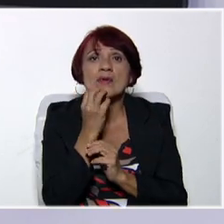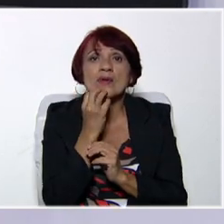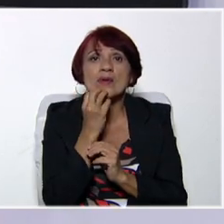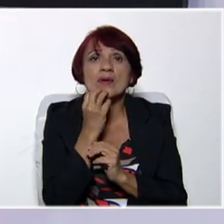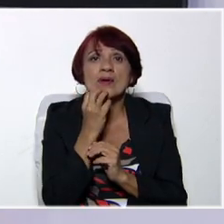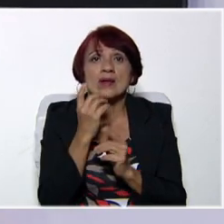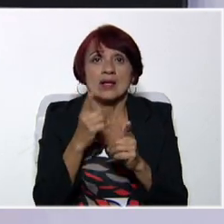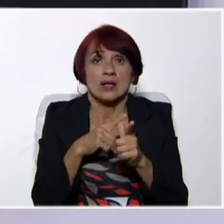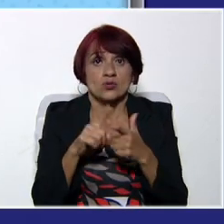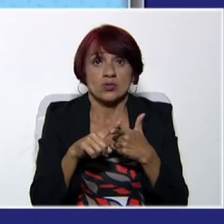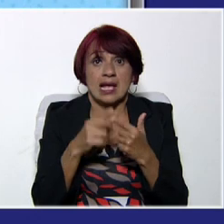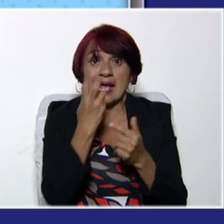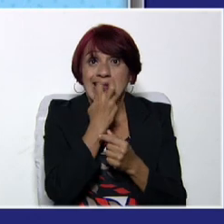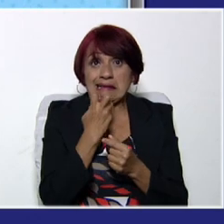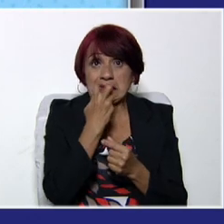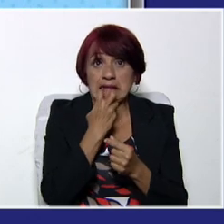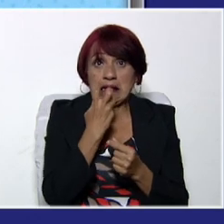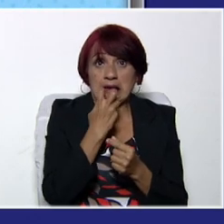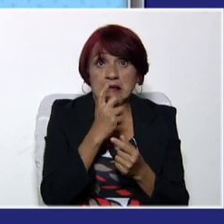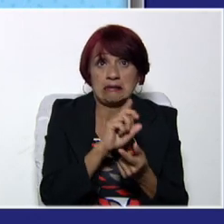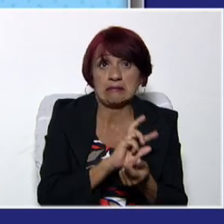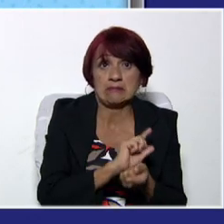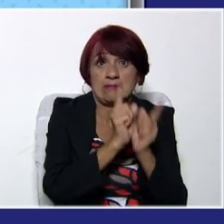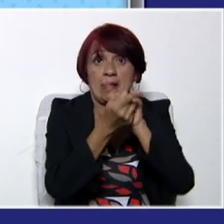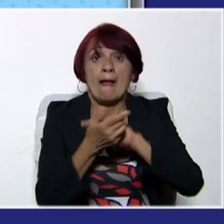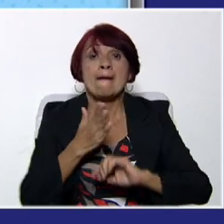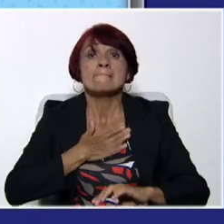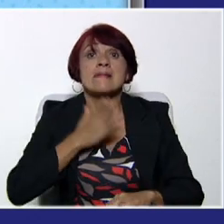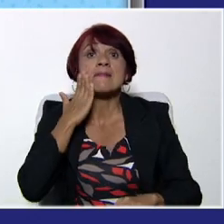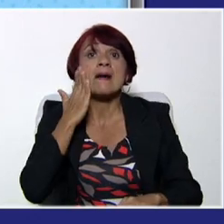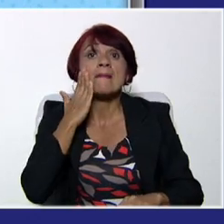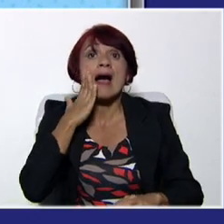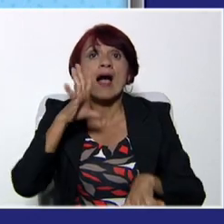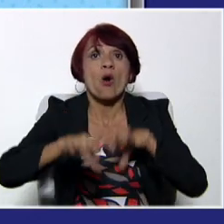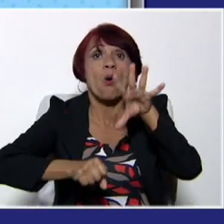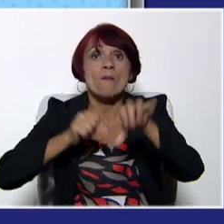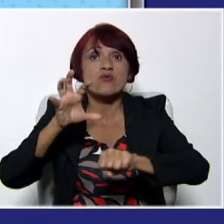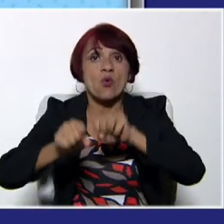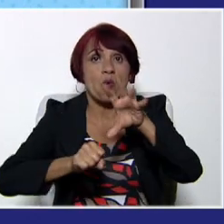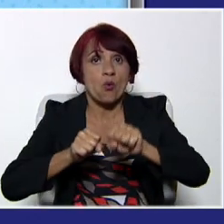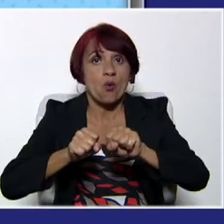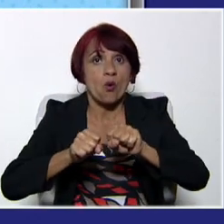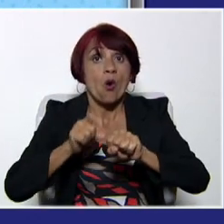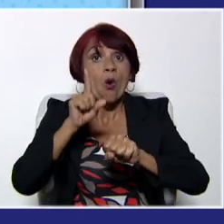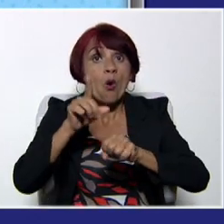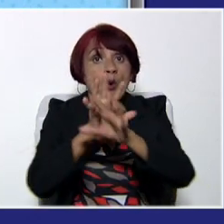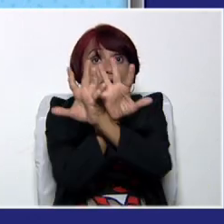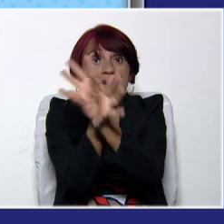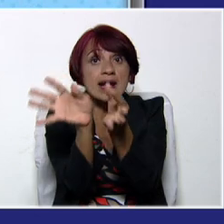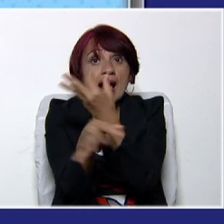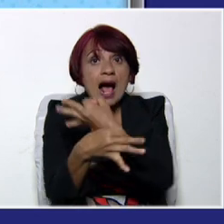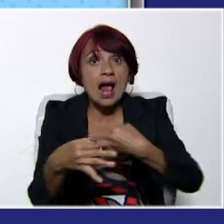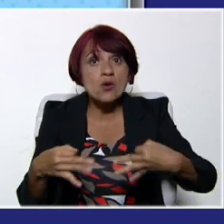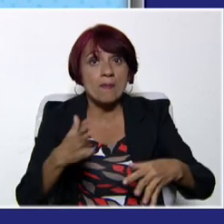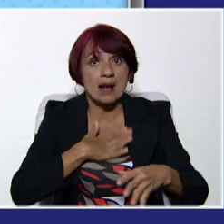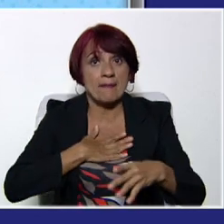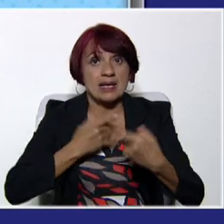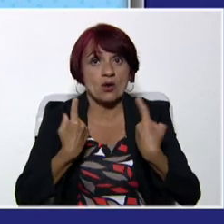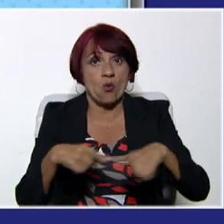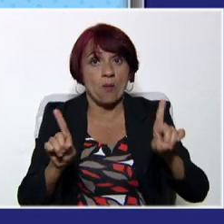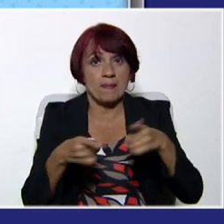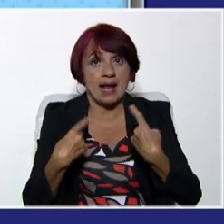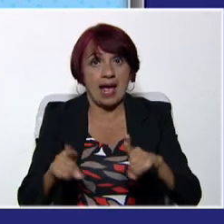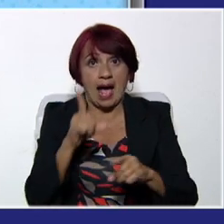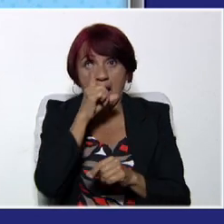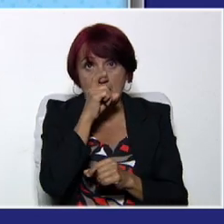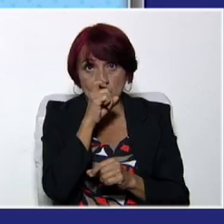My mom brought me a present for a birthday. Mi mamá me compró un regalo para mi cumpleaños. Fíjense que